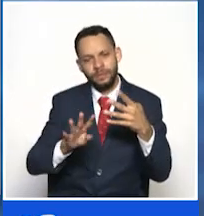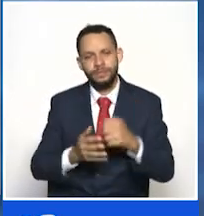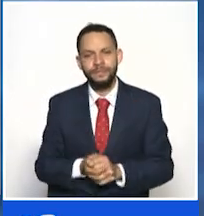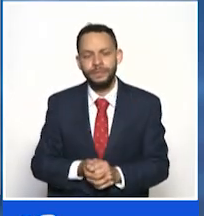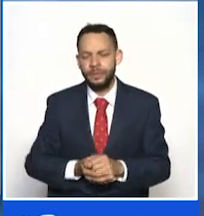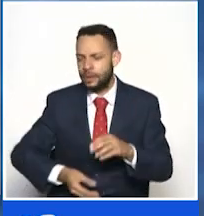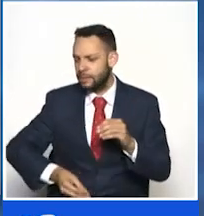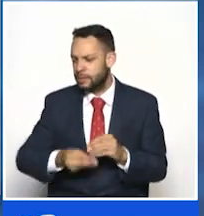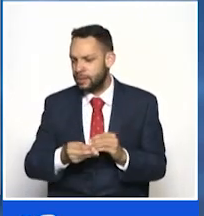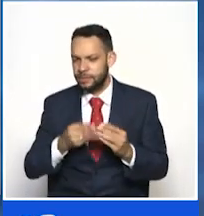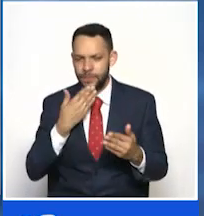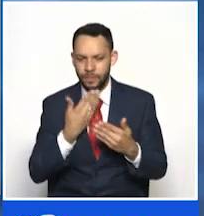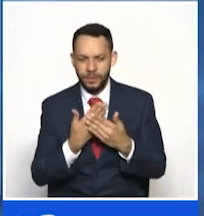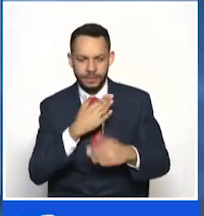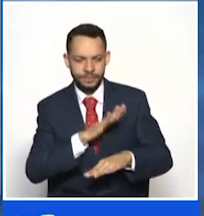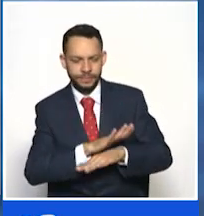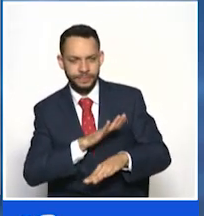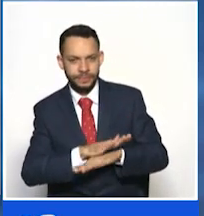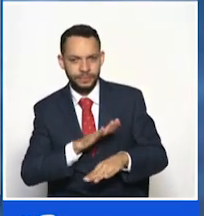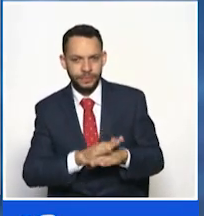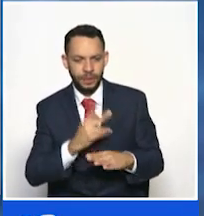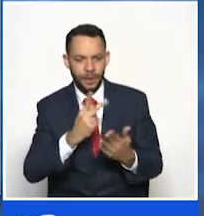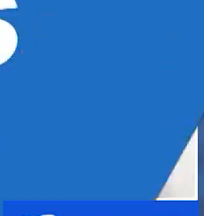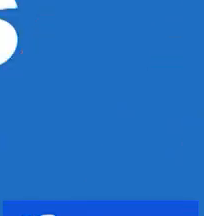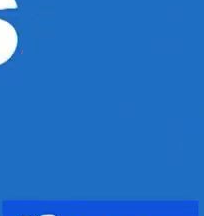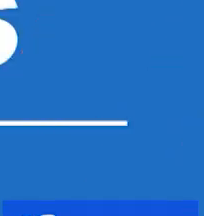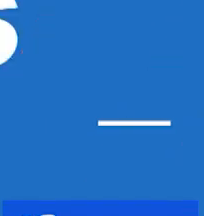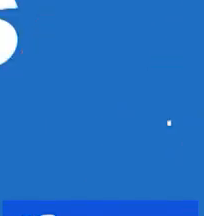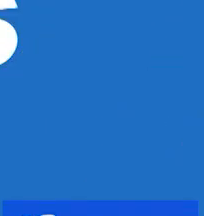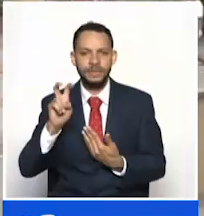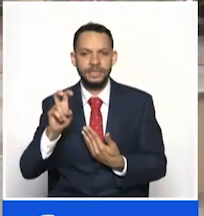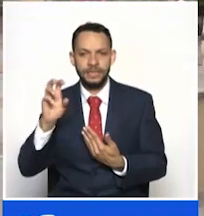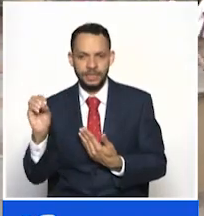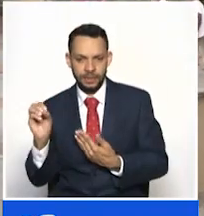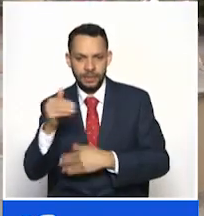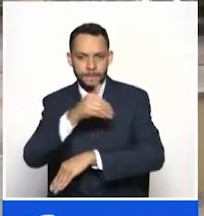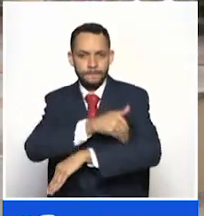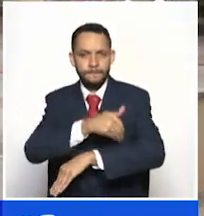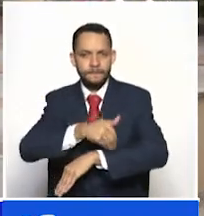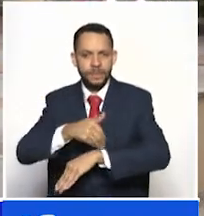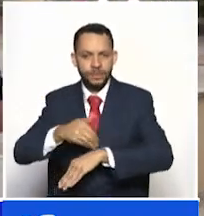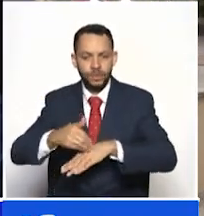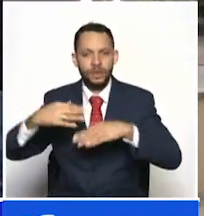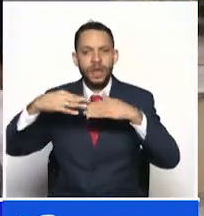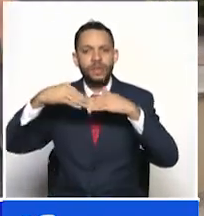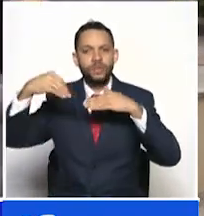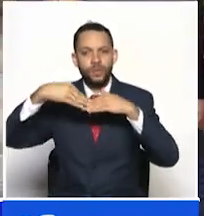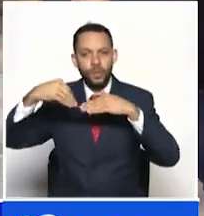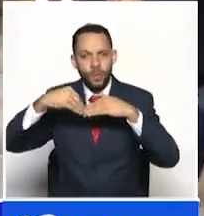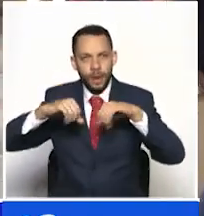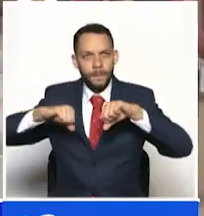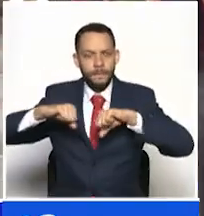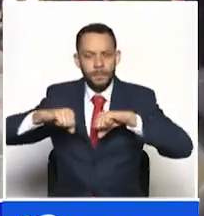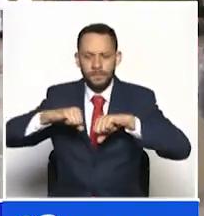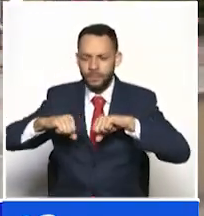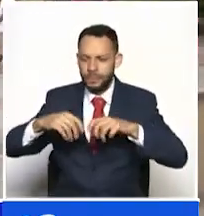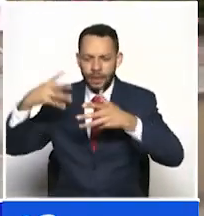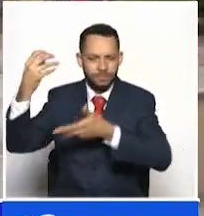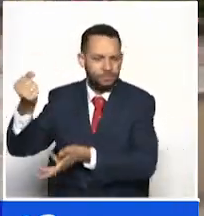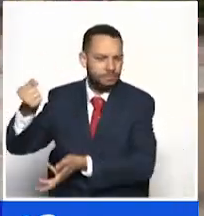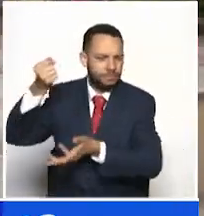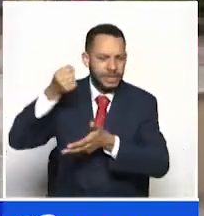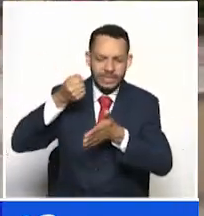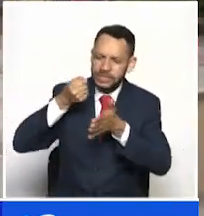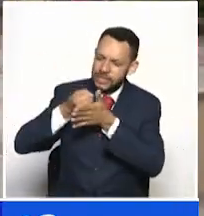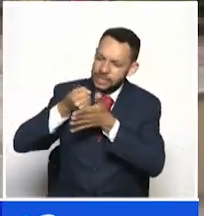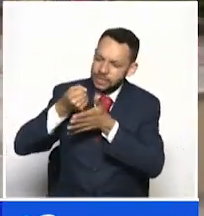Paula, buenas tardes. Pues le cuento, se trata de un proyecto de más de 70 millones de dólares que fue gestionado a través de la agencia de inversiones que hacen parte